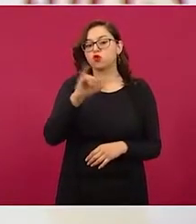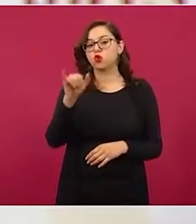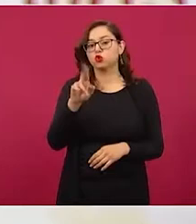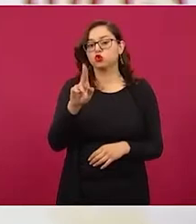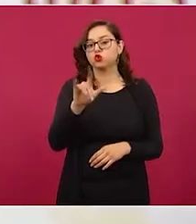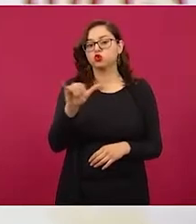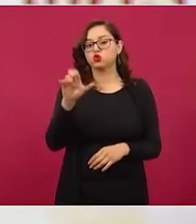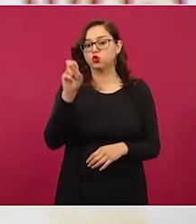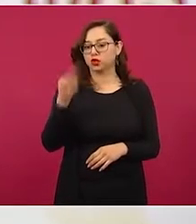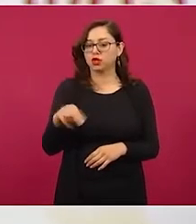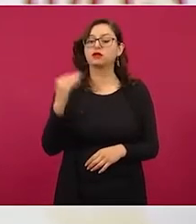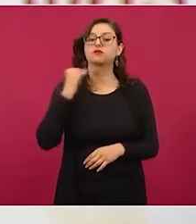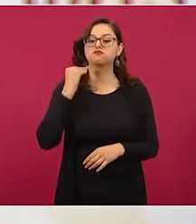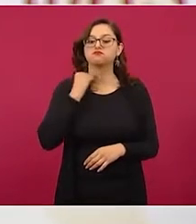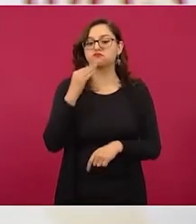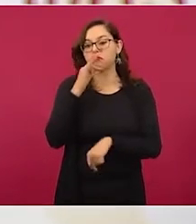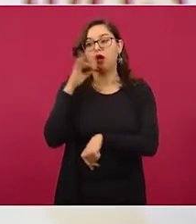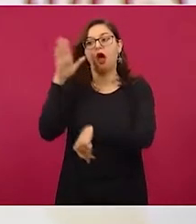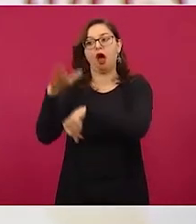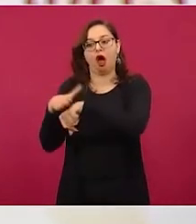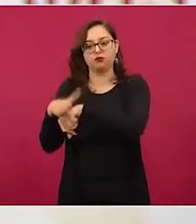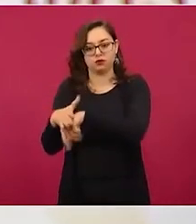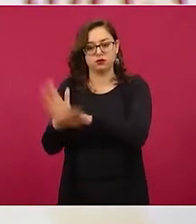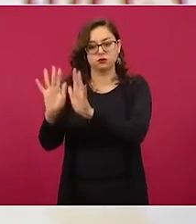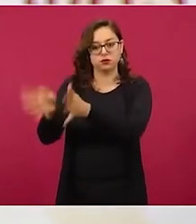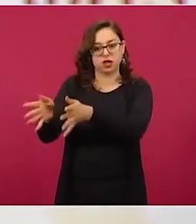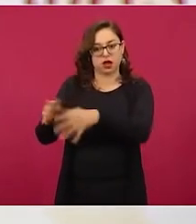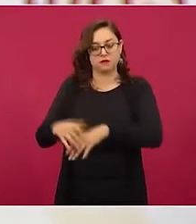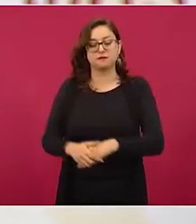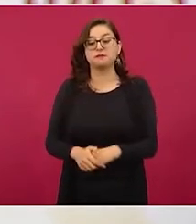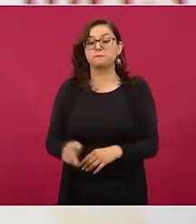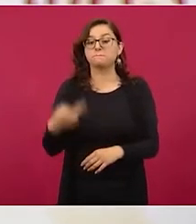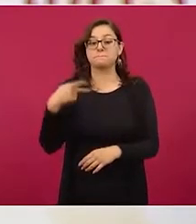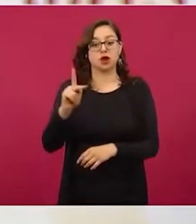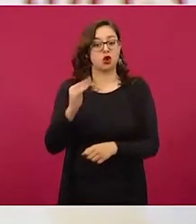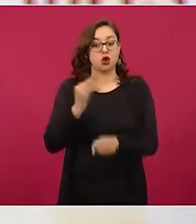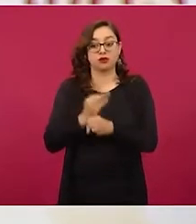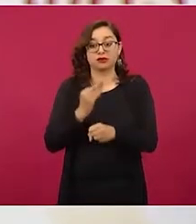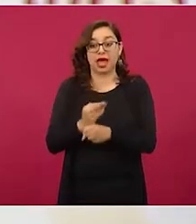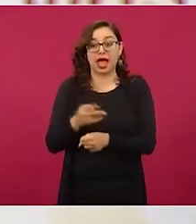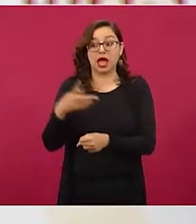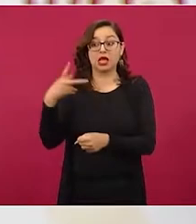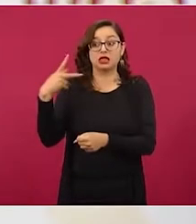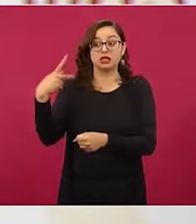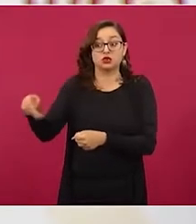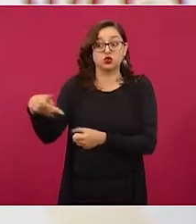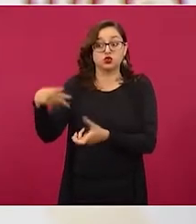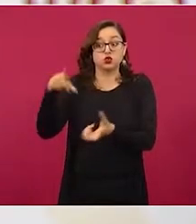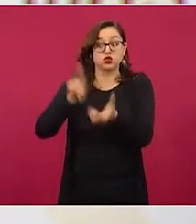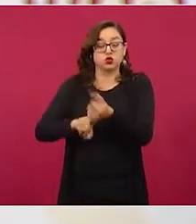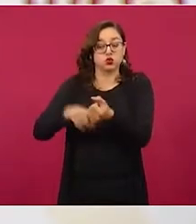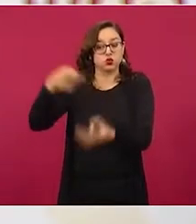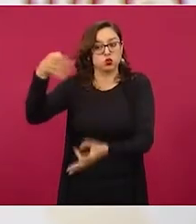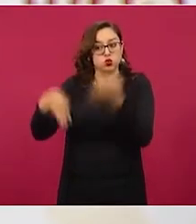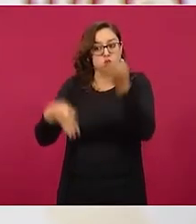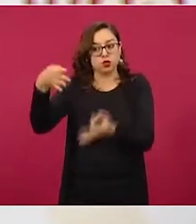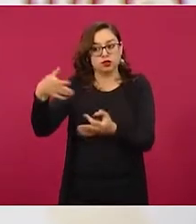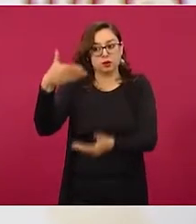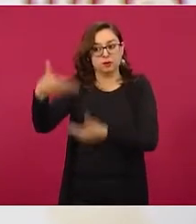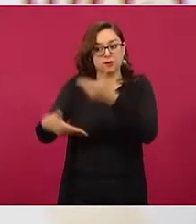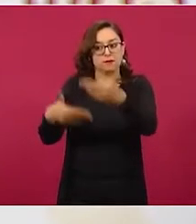sólo que en este momento procesalmente no podrían tomar esa opción, es un tema de procedimiento,